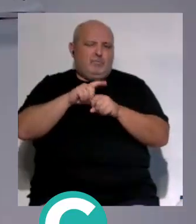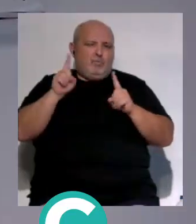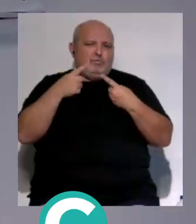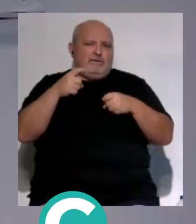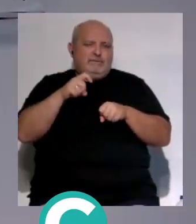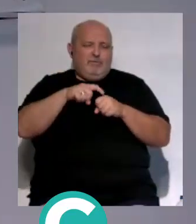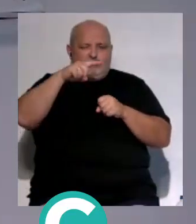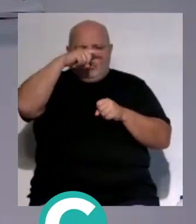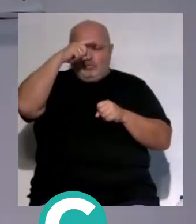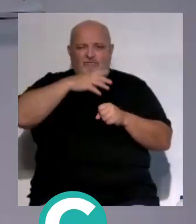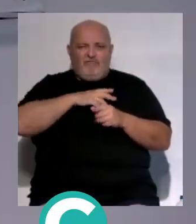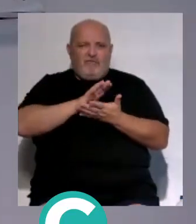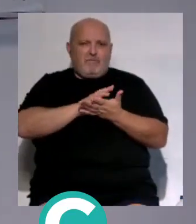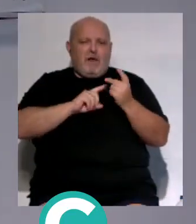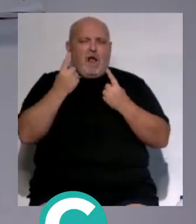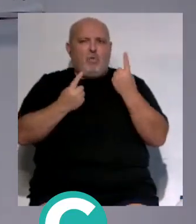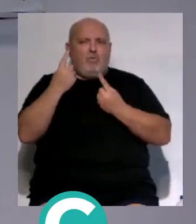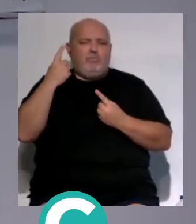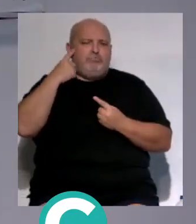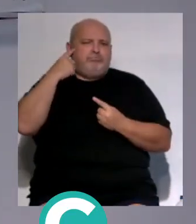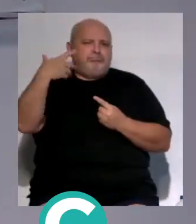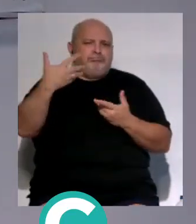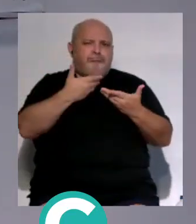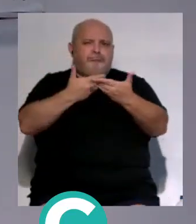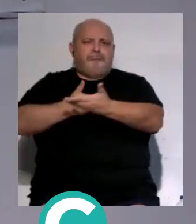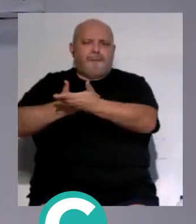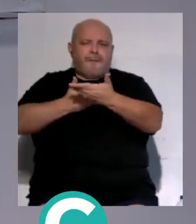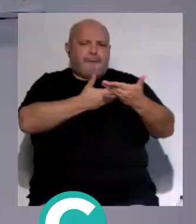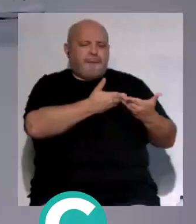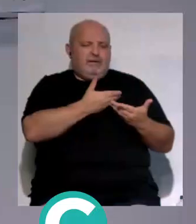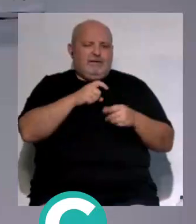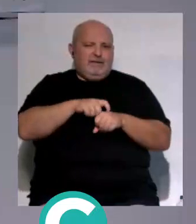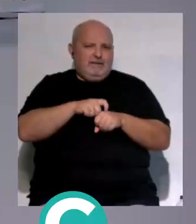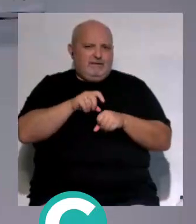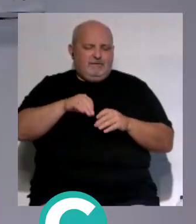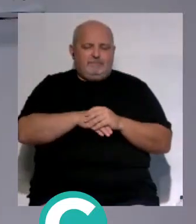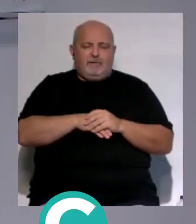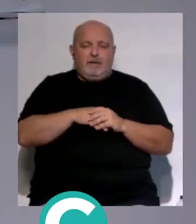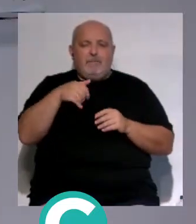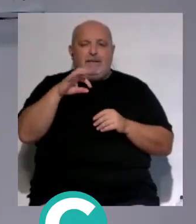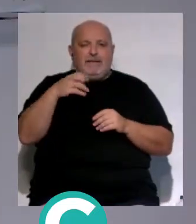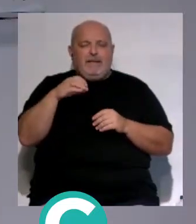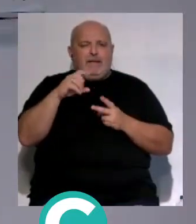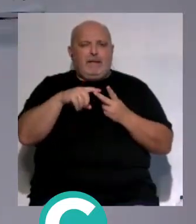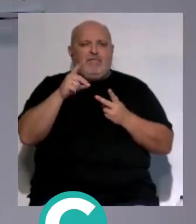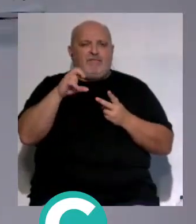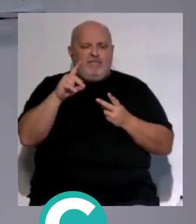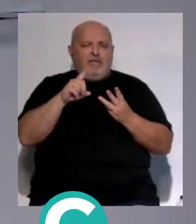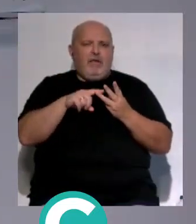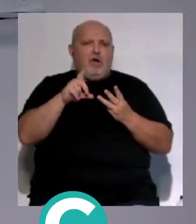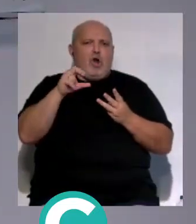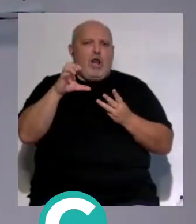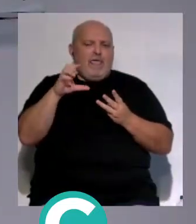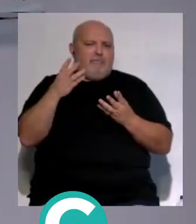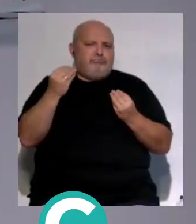música y cultura flamenca contará con algunos de los mejores talentos de esta disciplina artística. Maite Martín, David Palomar, Lole